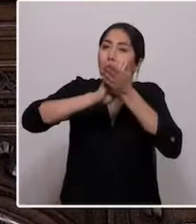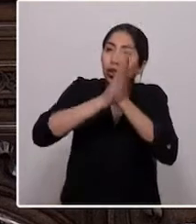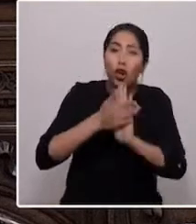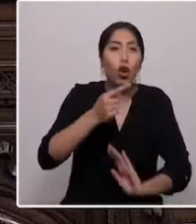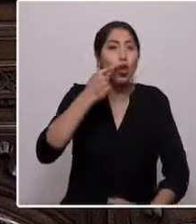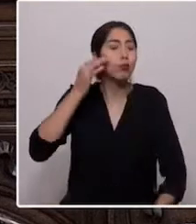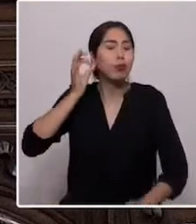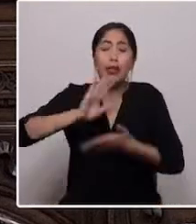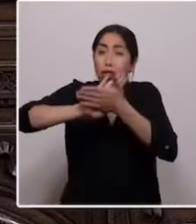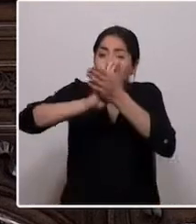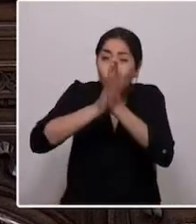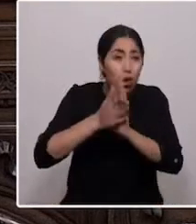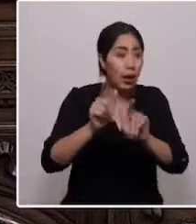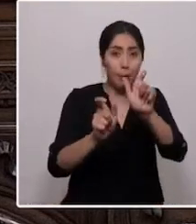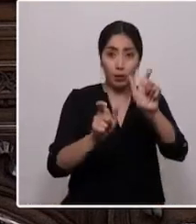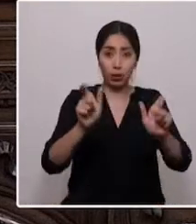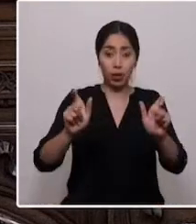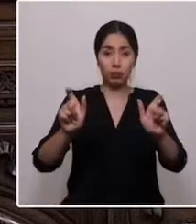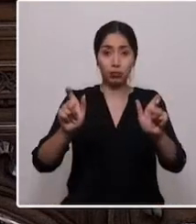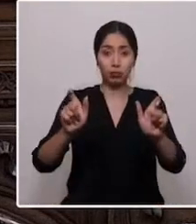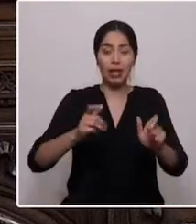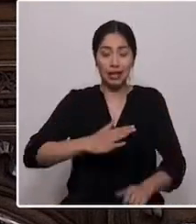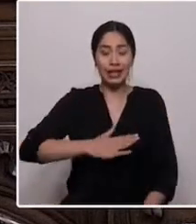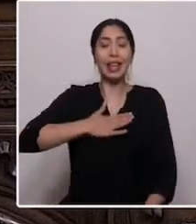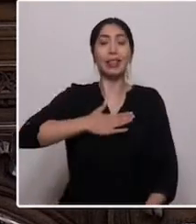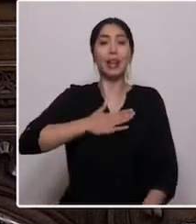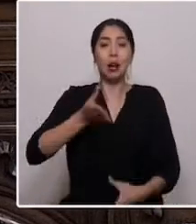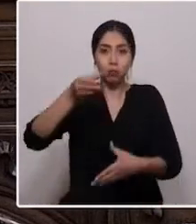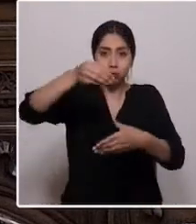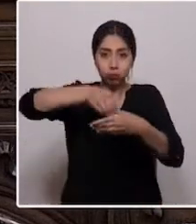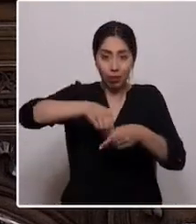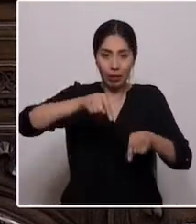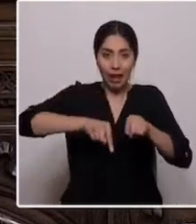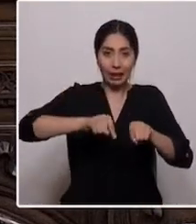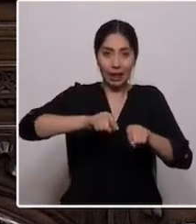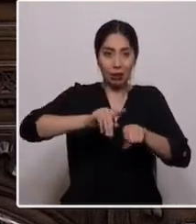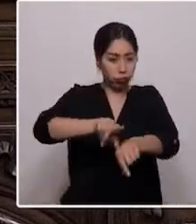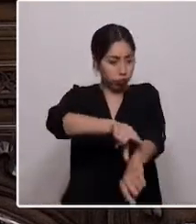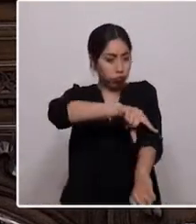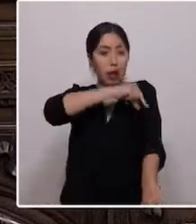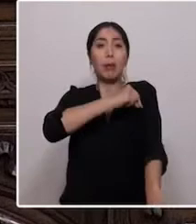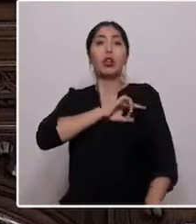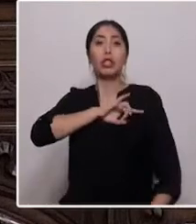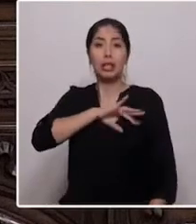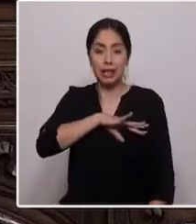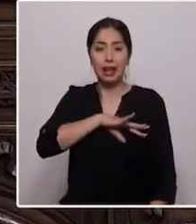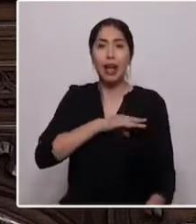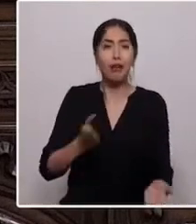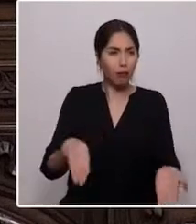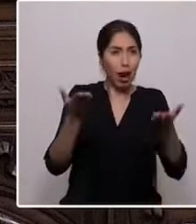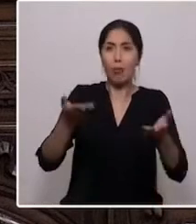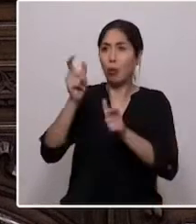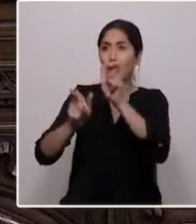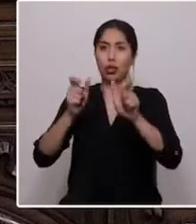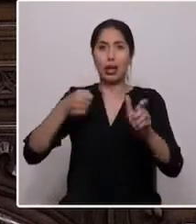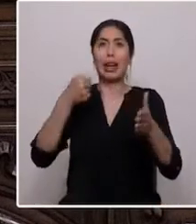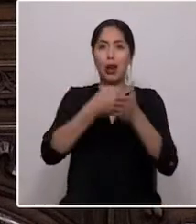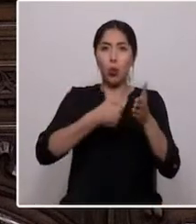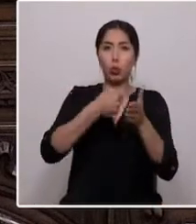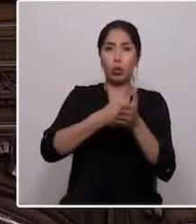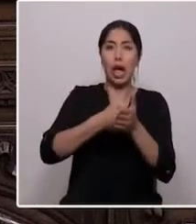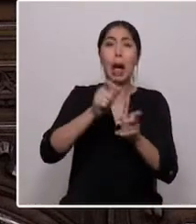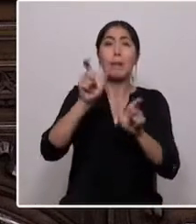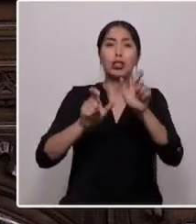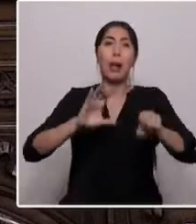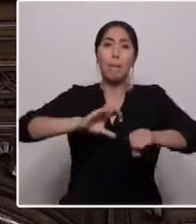para todes los que nos sintamos parte de este territorio llamado Chile. Arriba las y los que luchan. Libertad a los presos de la